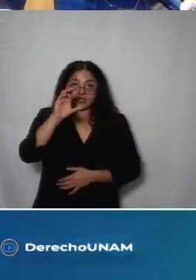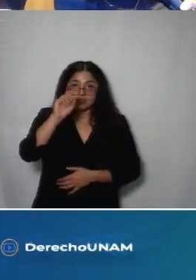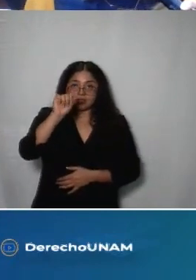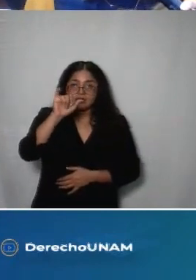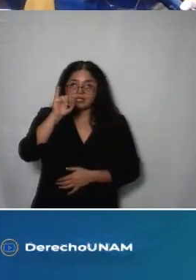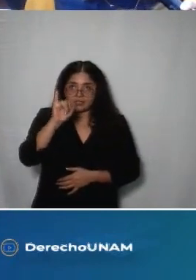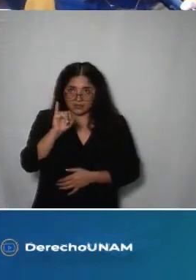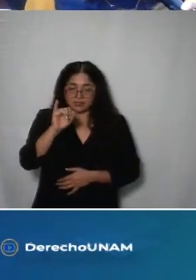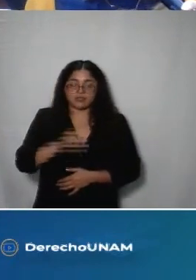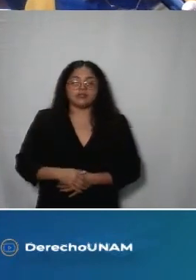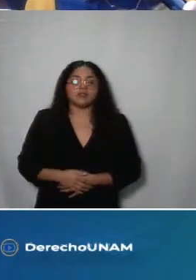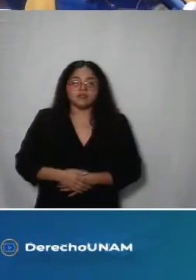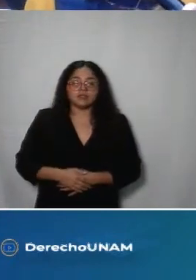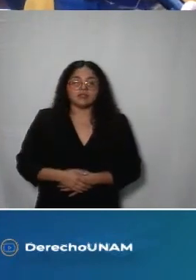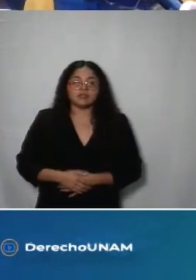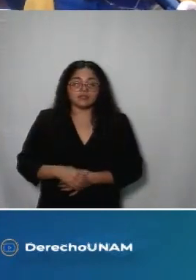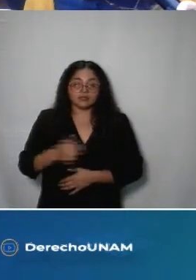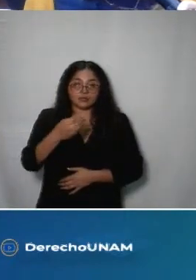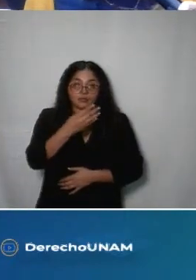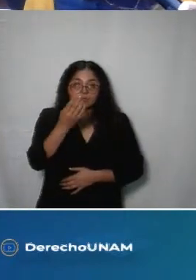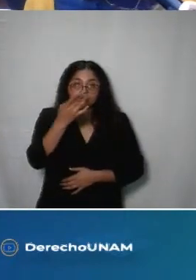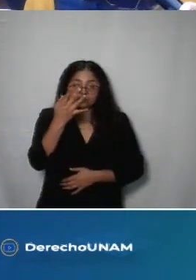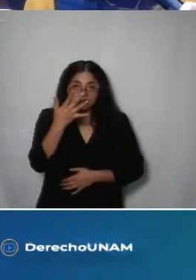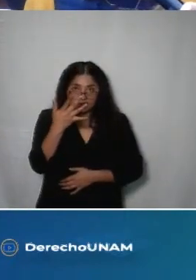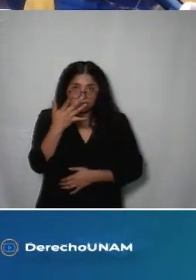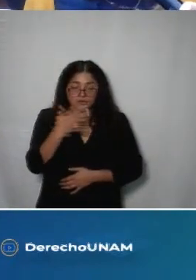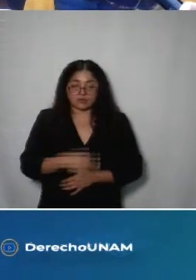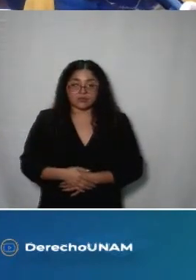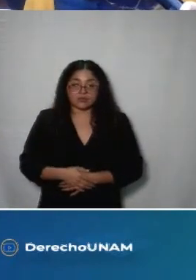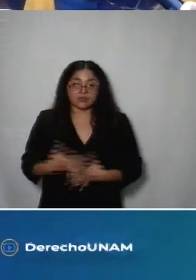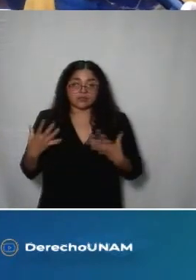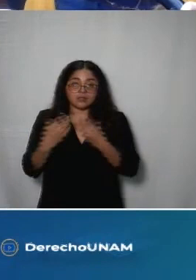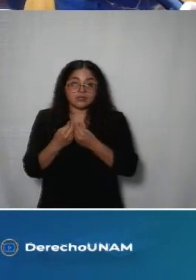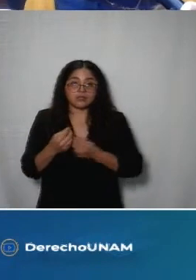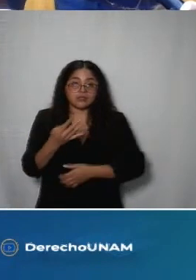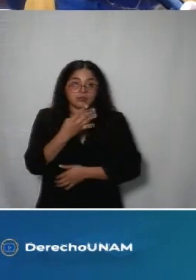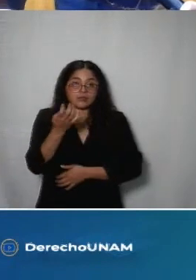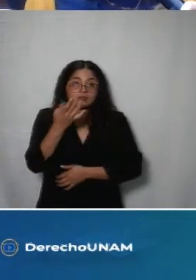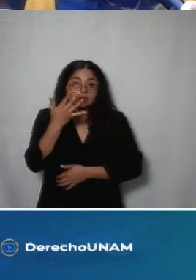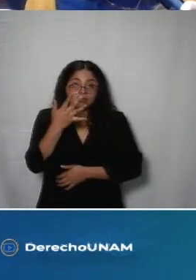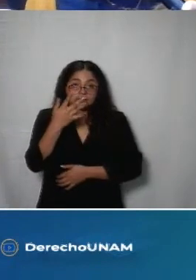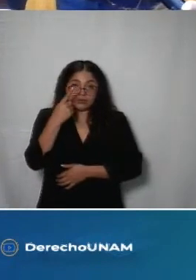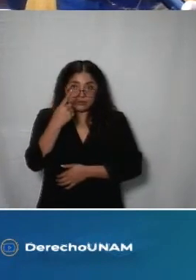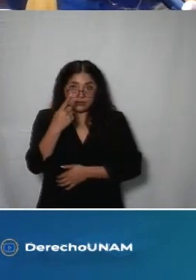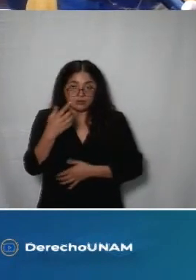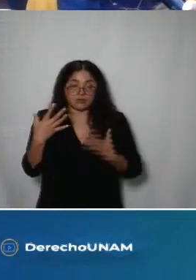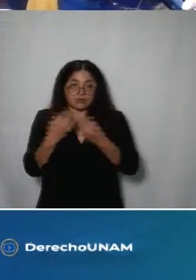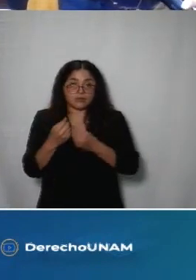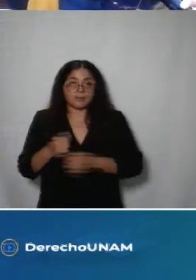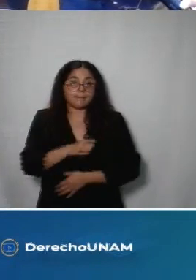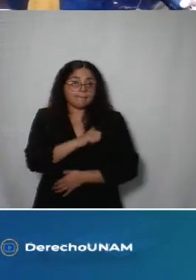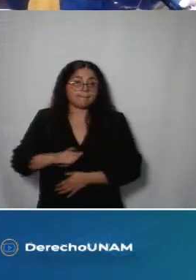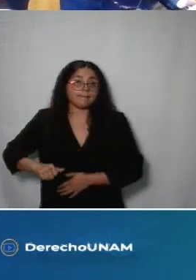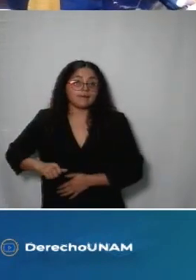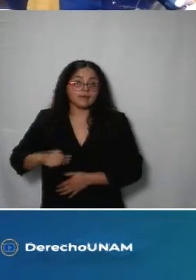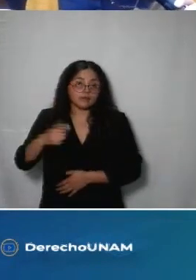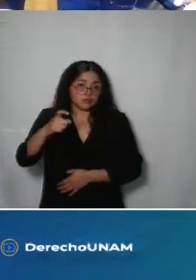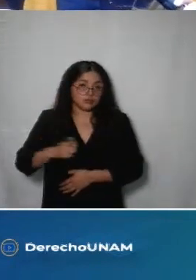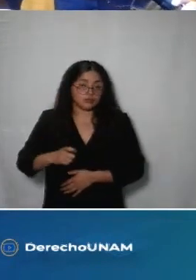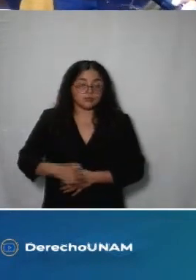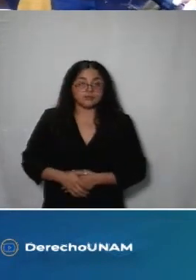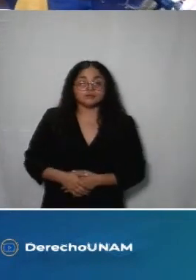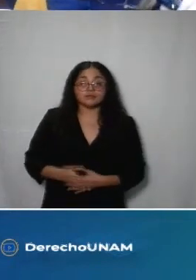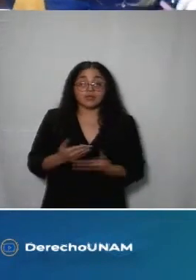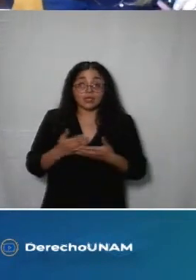Educación Ciencia Tecnología e Innovación 450 y acumulados y 451 y acumulados de la Alcaldía